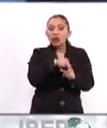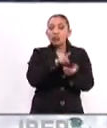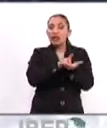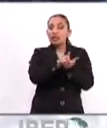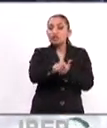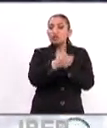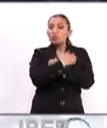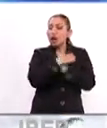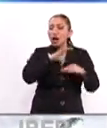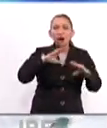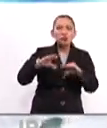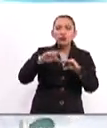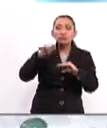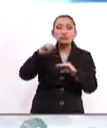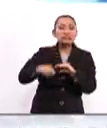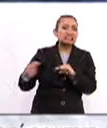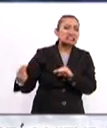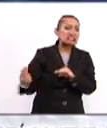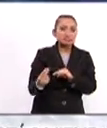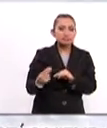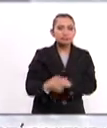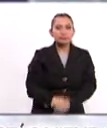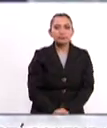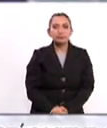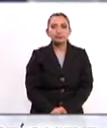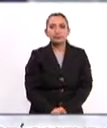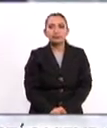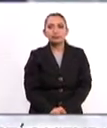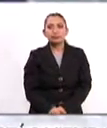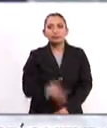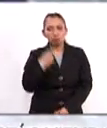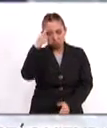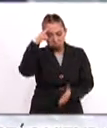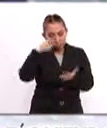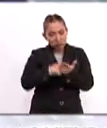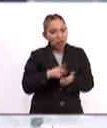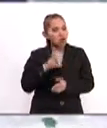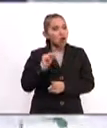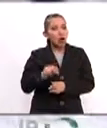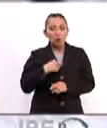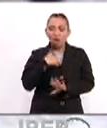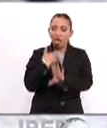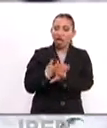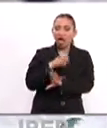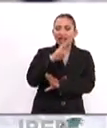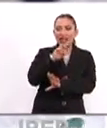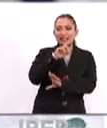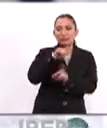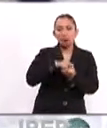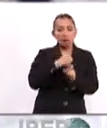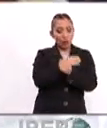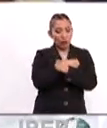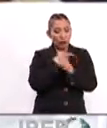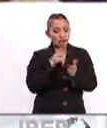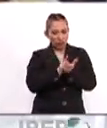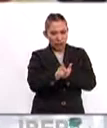derechos humanos es imprescindible. Tenemos la convicción de no ser racistas. Derecho a la educación. A tener una